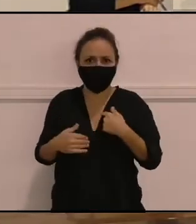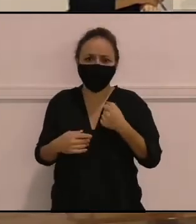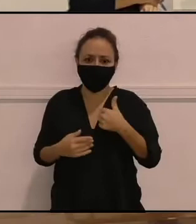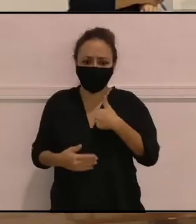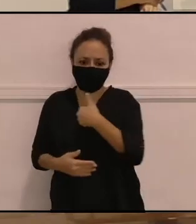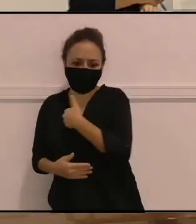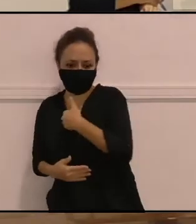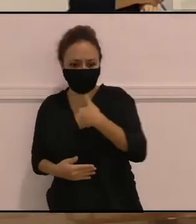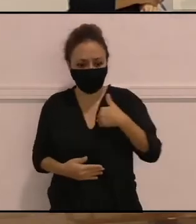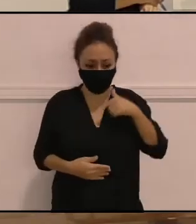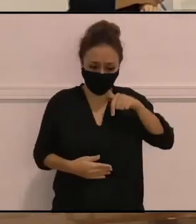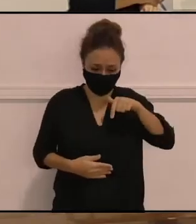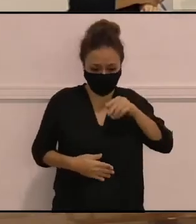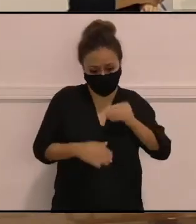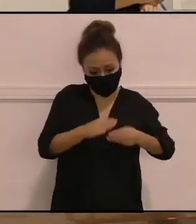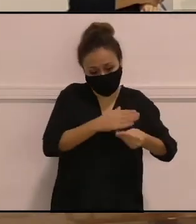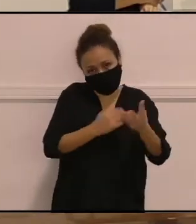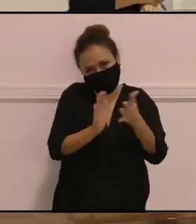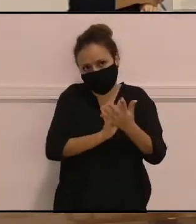siento, sí, más canaria.